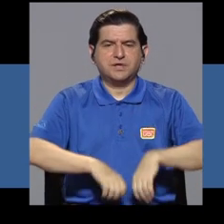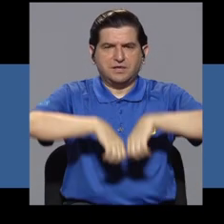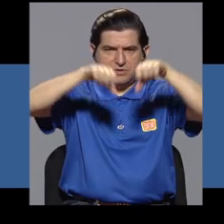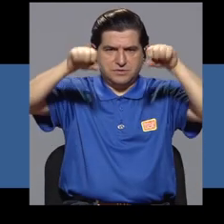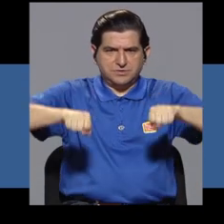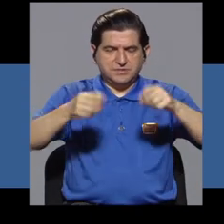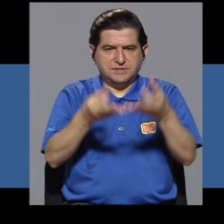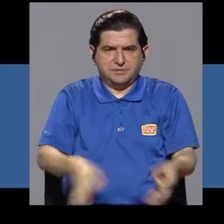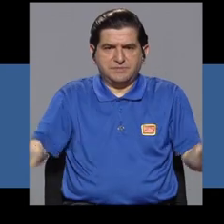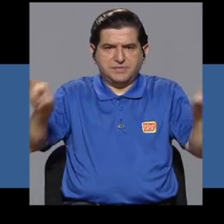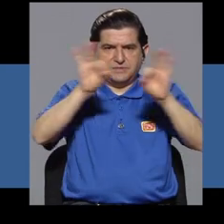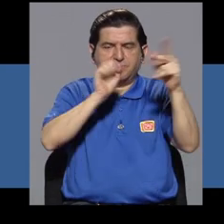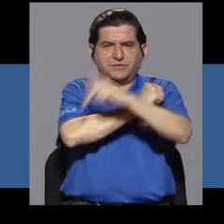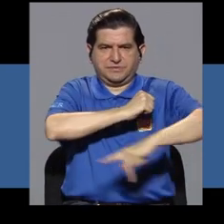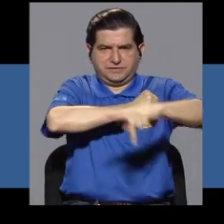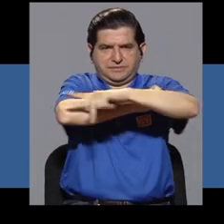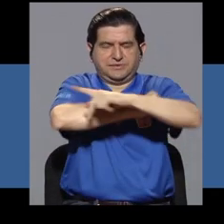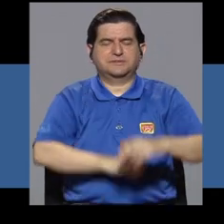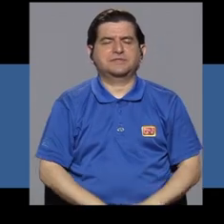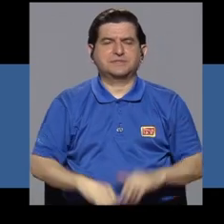Continúe con más de Vivir Mejor.